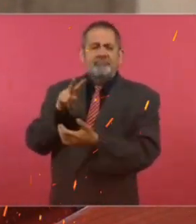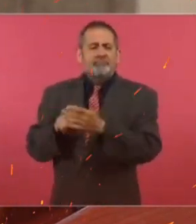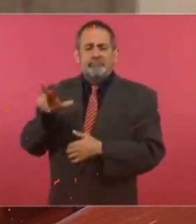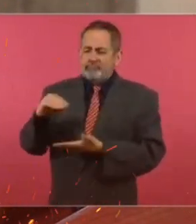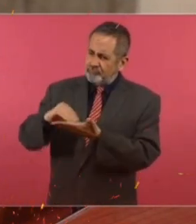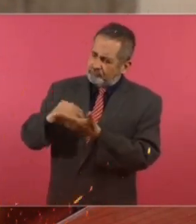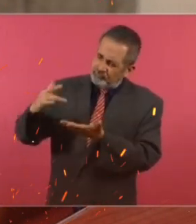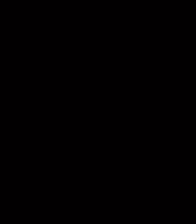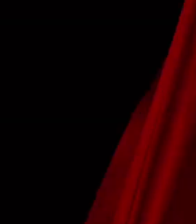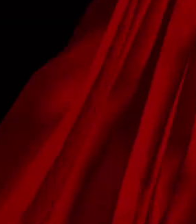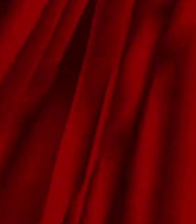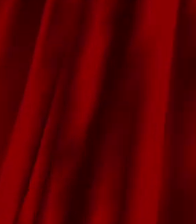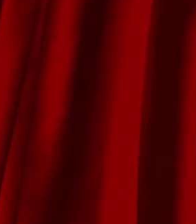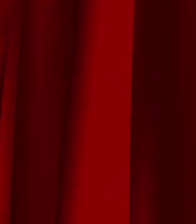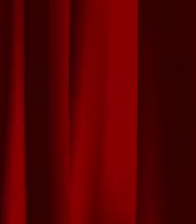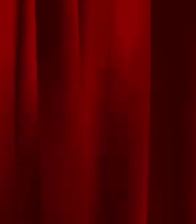y que siguen respaldando. ¡Gracias!